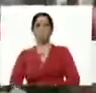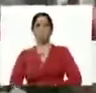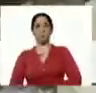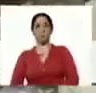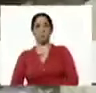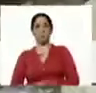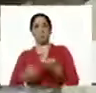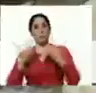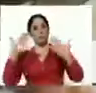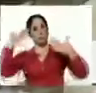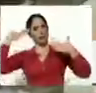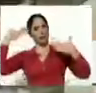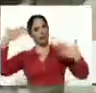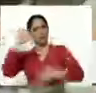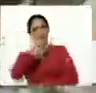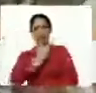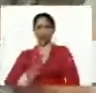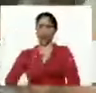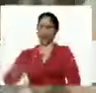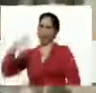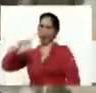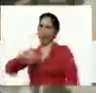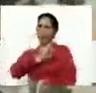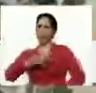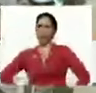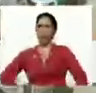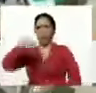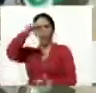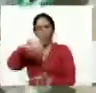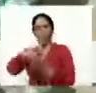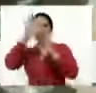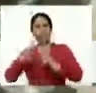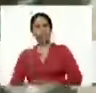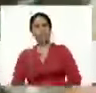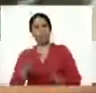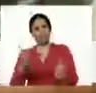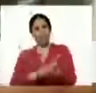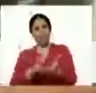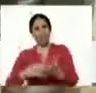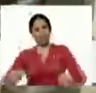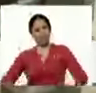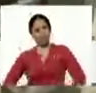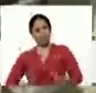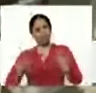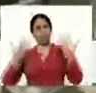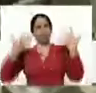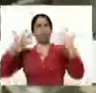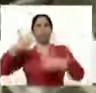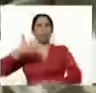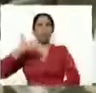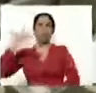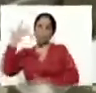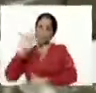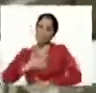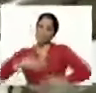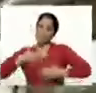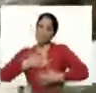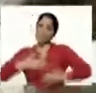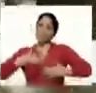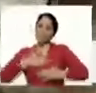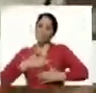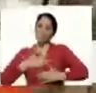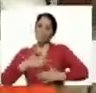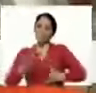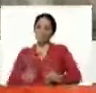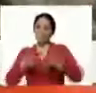Bueno, saludos, presidentes, de acá de Portuguesa. De verdad que nos llenamos de orgullo, de satisfacción, por el